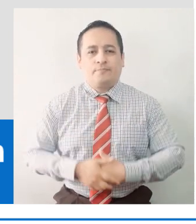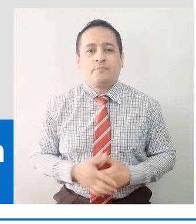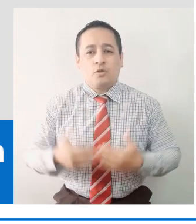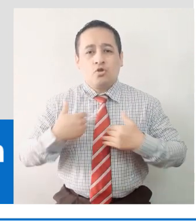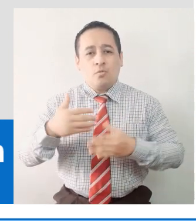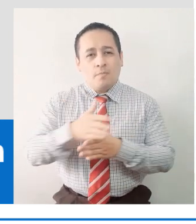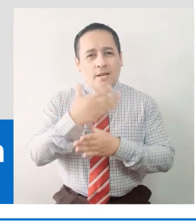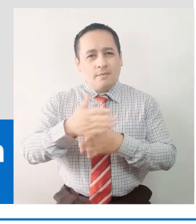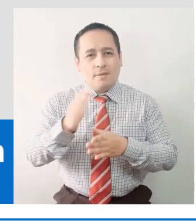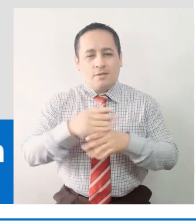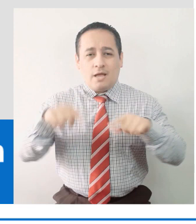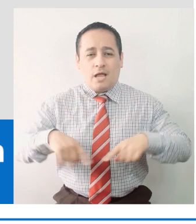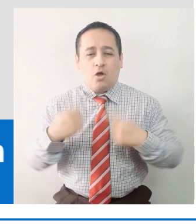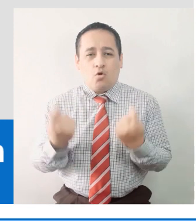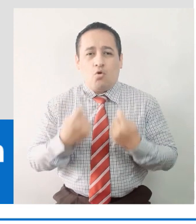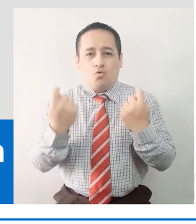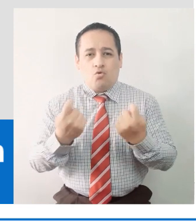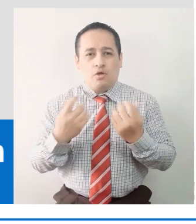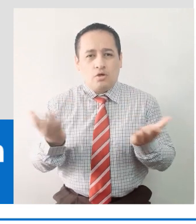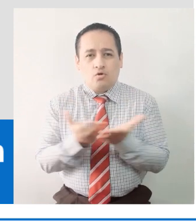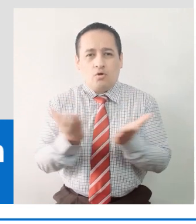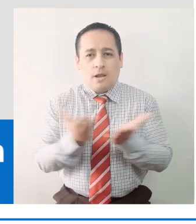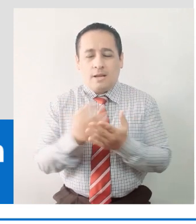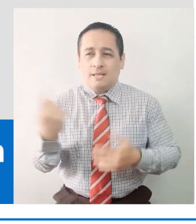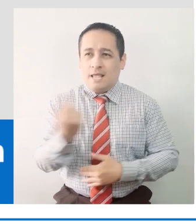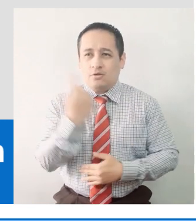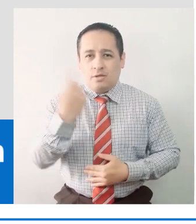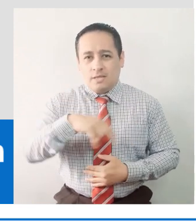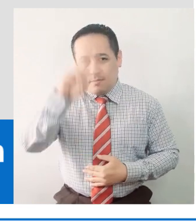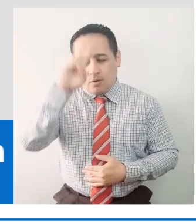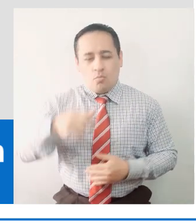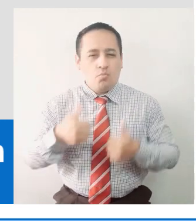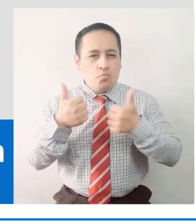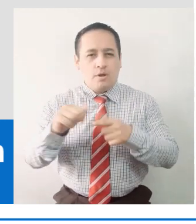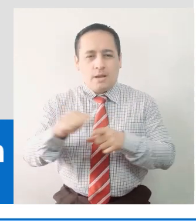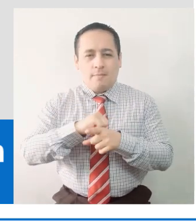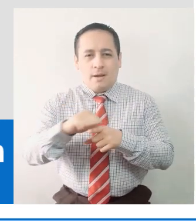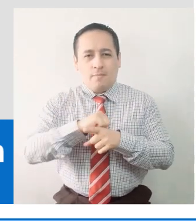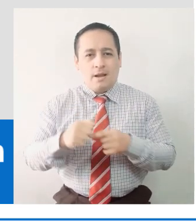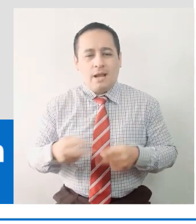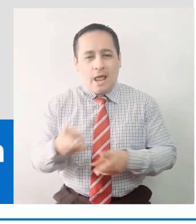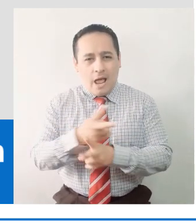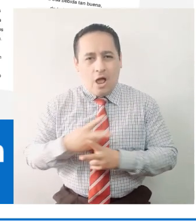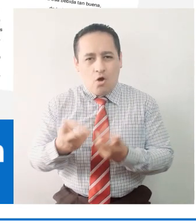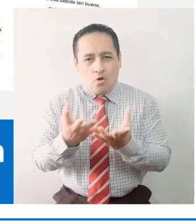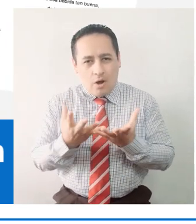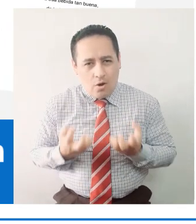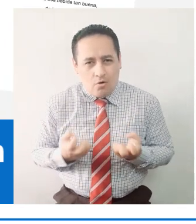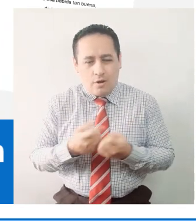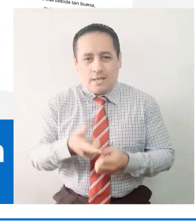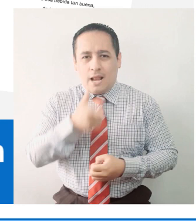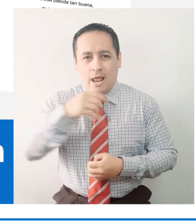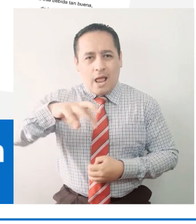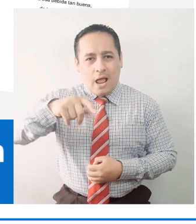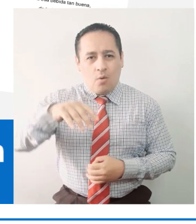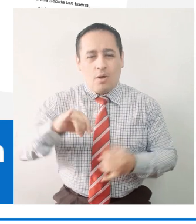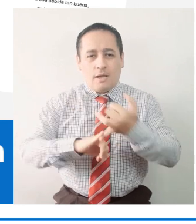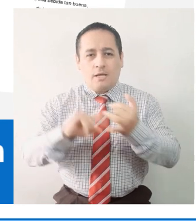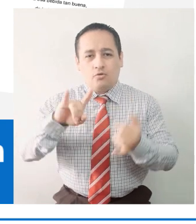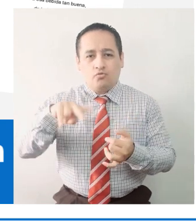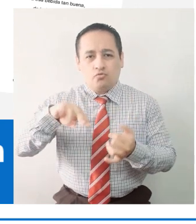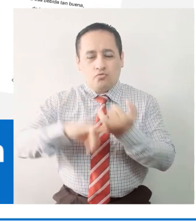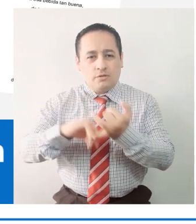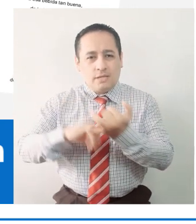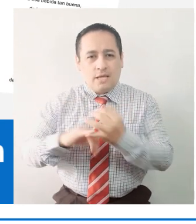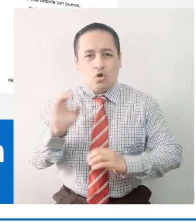Estoy participando en el concurso Escolar Nacional Buenas Prácticas para el Ahorro del Agua Potable, que